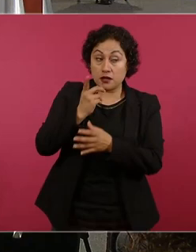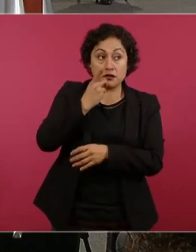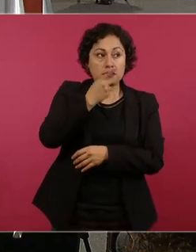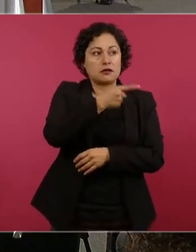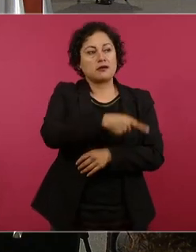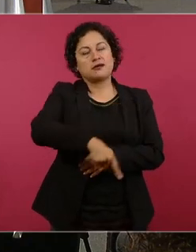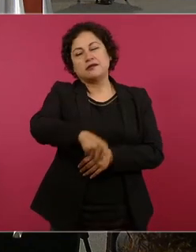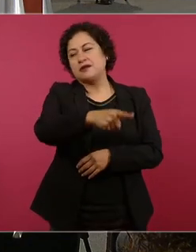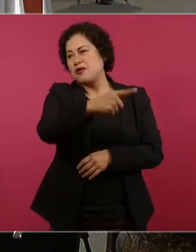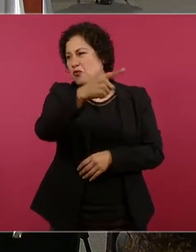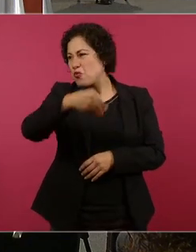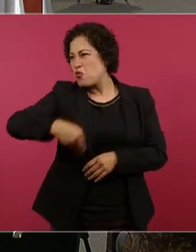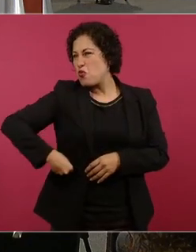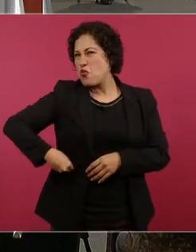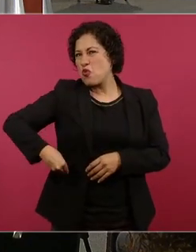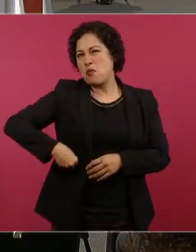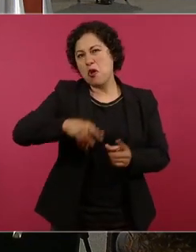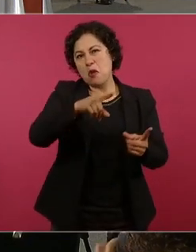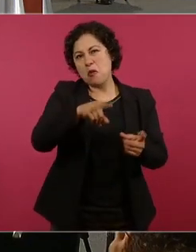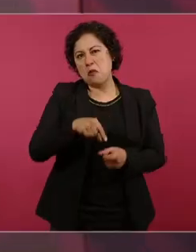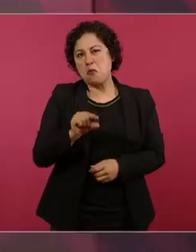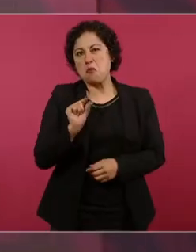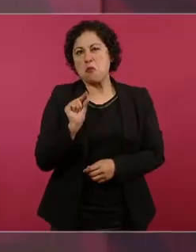se trataba de dos cosas